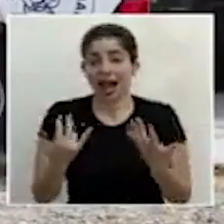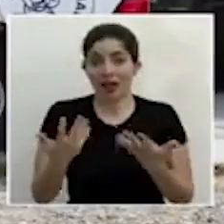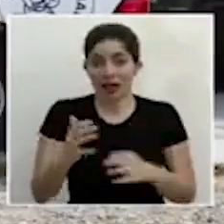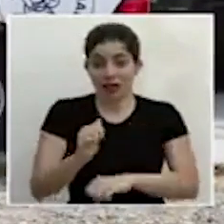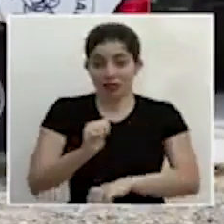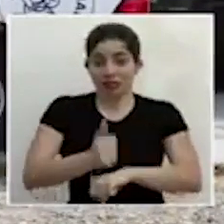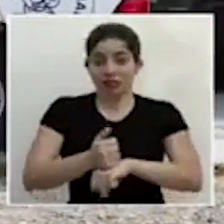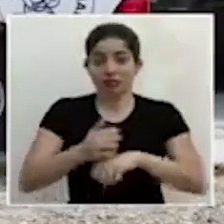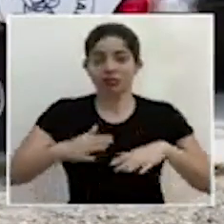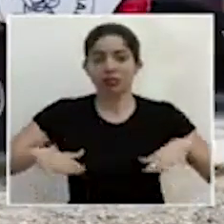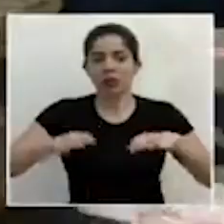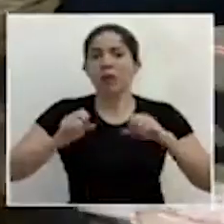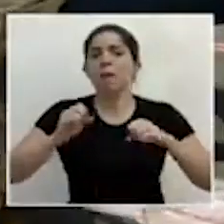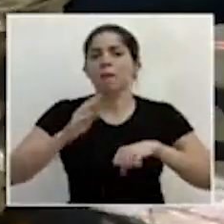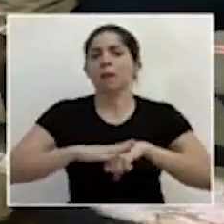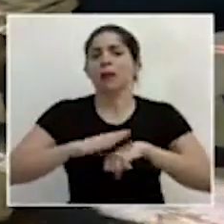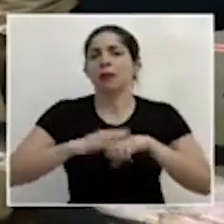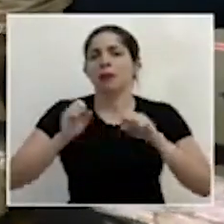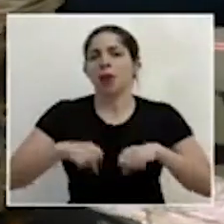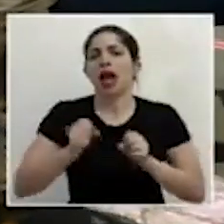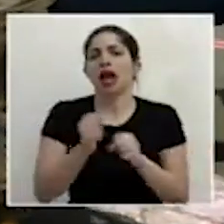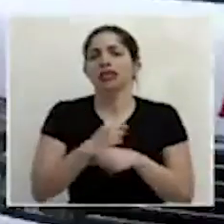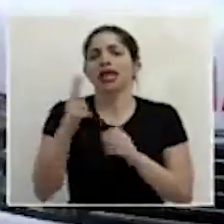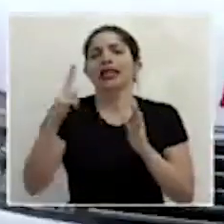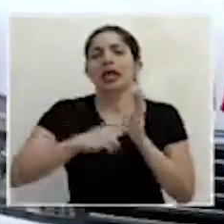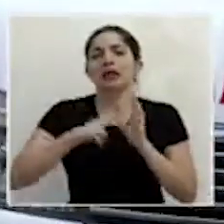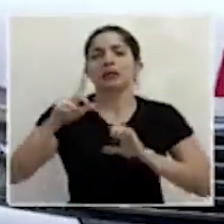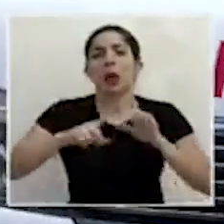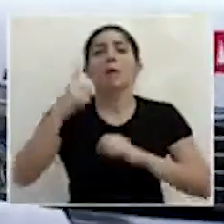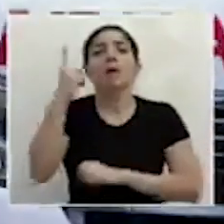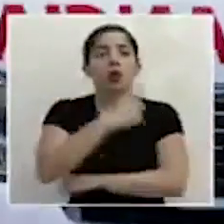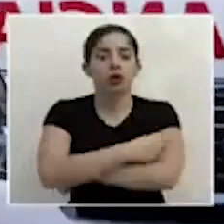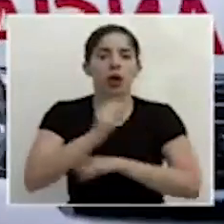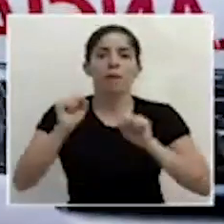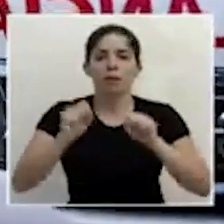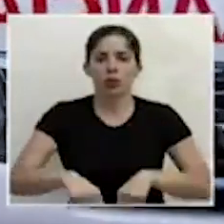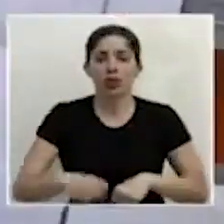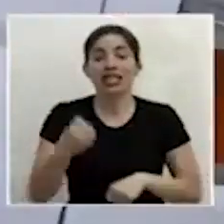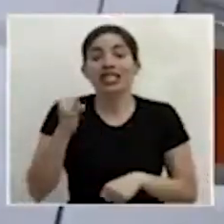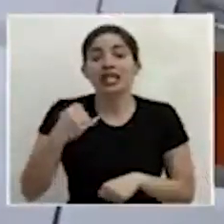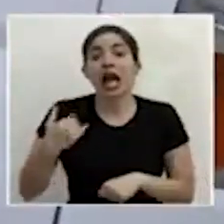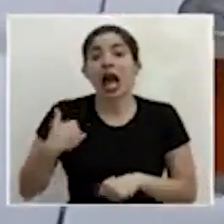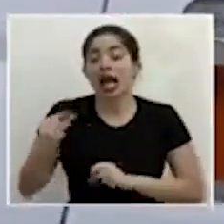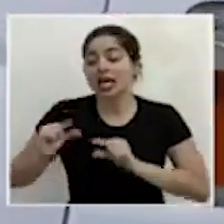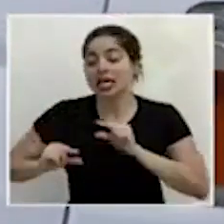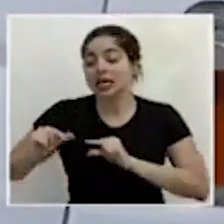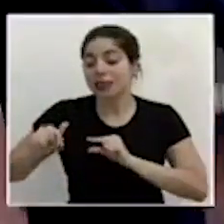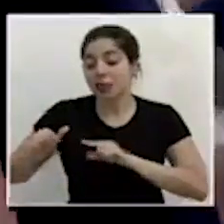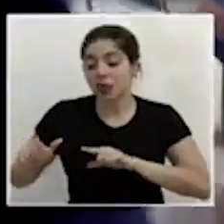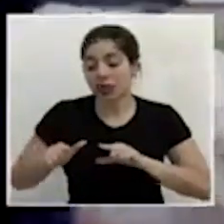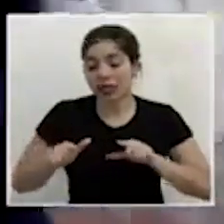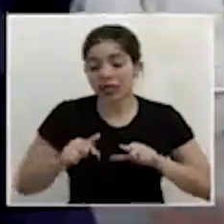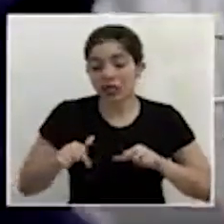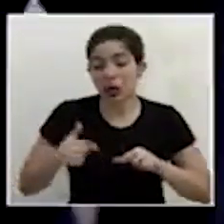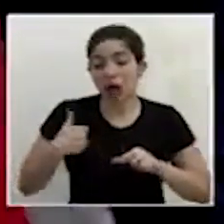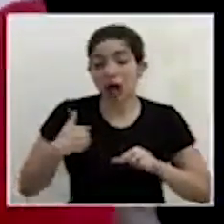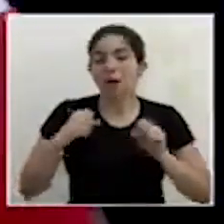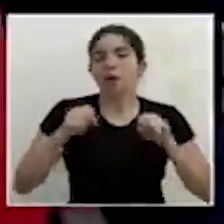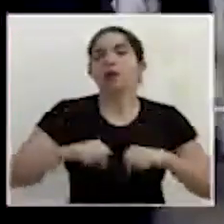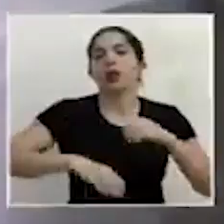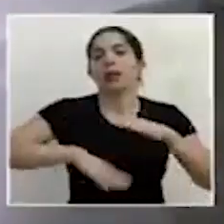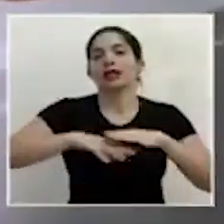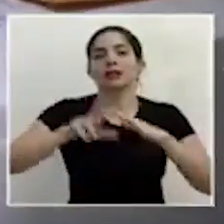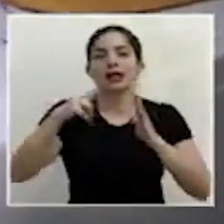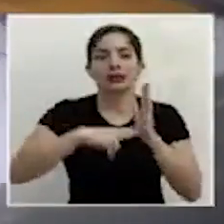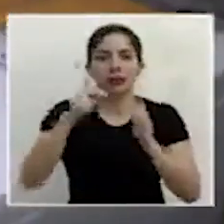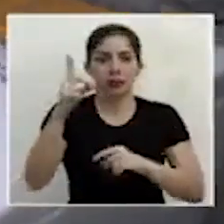permite realizar aproximadamente 3,000 pruebas por día si contamos con todos los reactivos. A cada persona